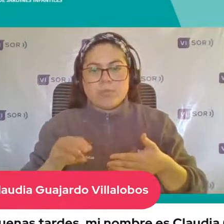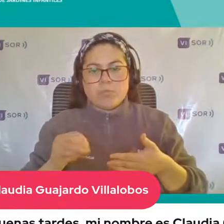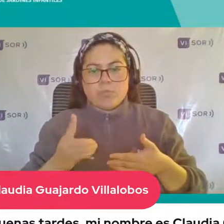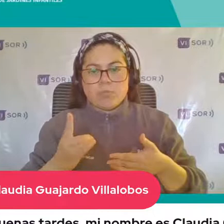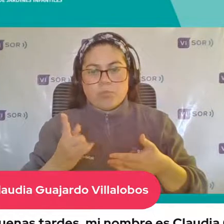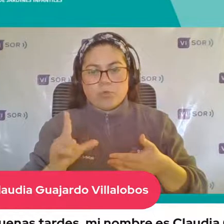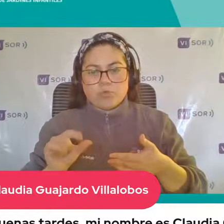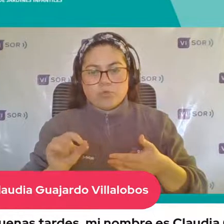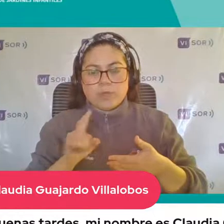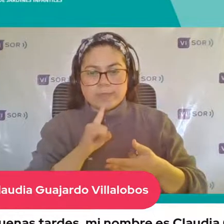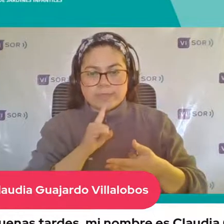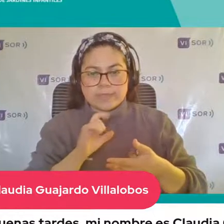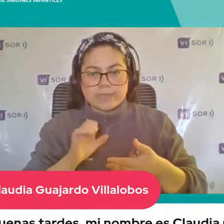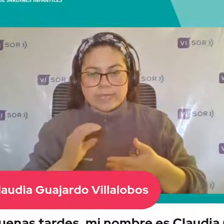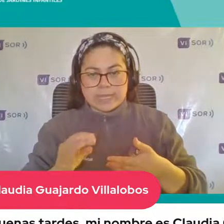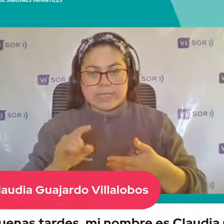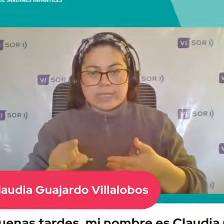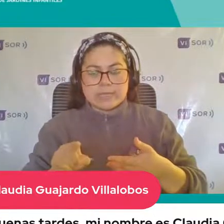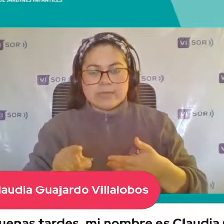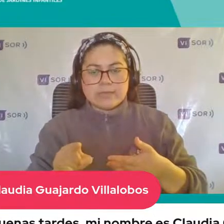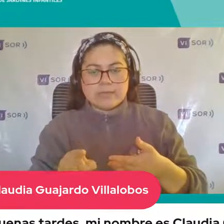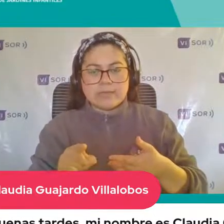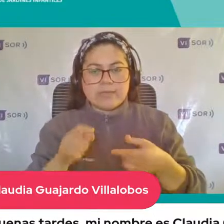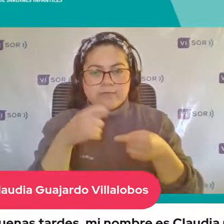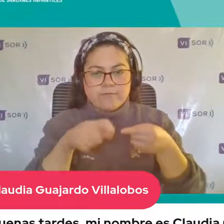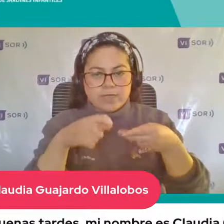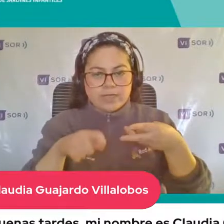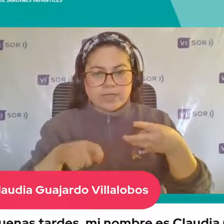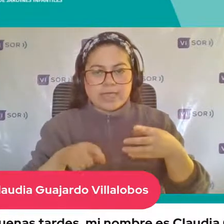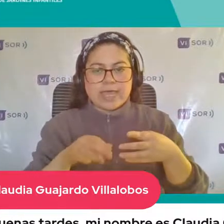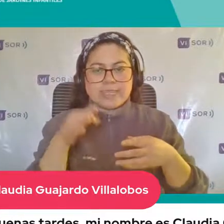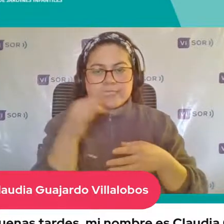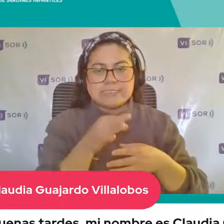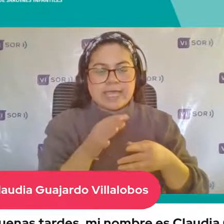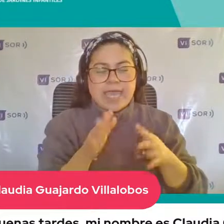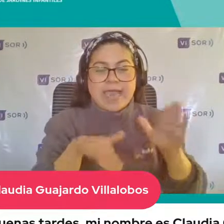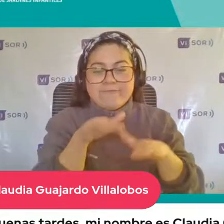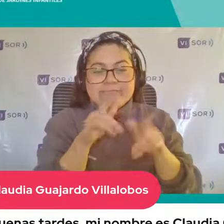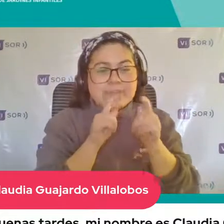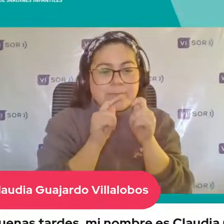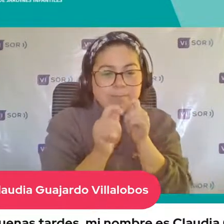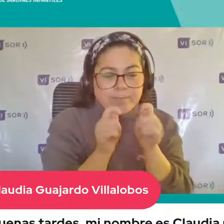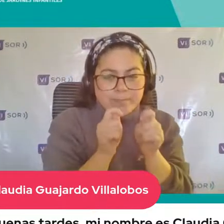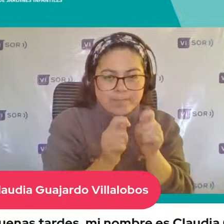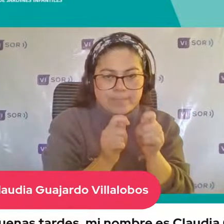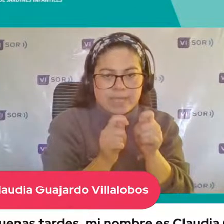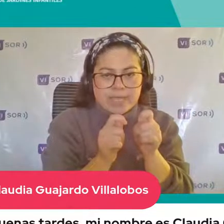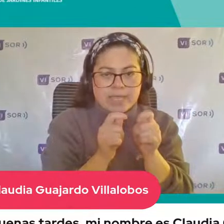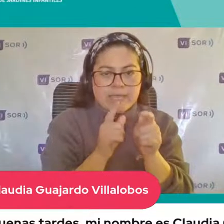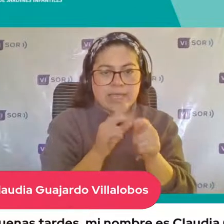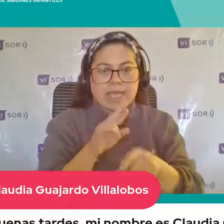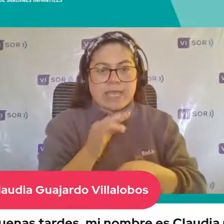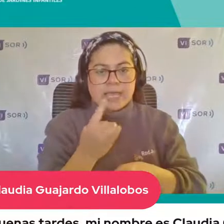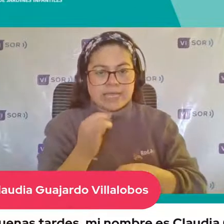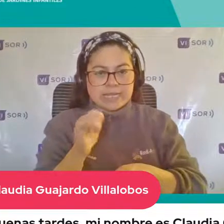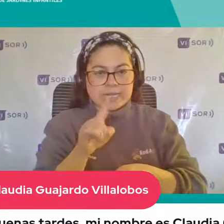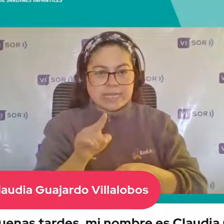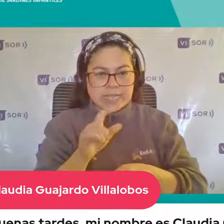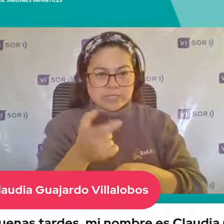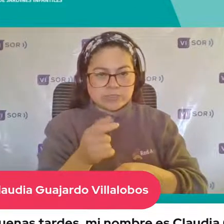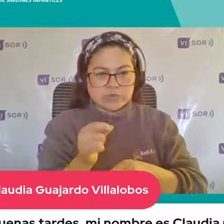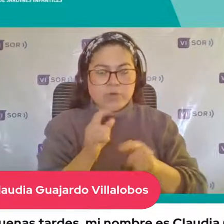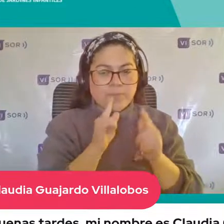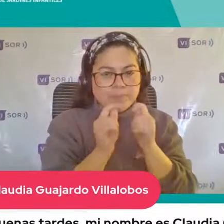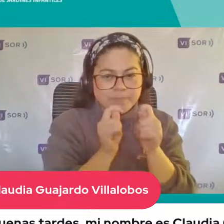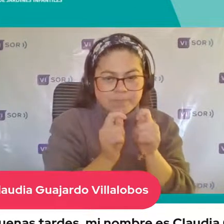primer módulo Que evalúa esto Habla de un riesgo Del diagnóstico No habla de un diagnóstico Como tal ¿Ya? Entonces